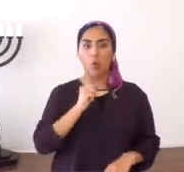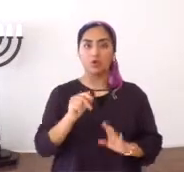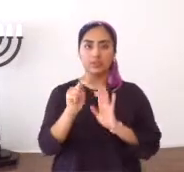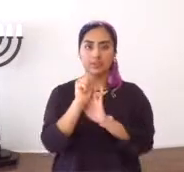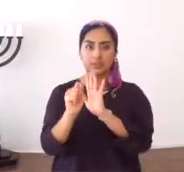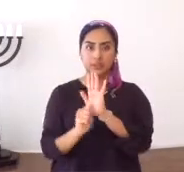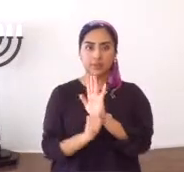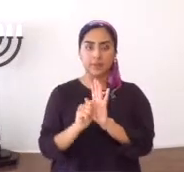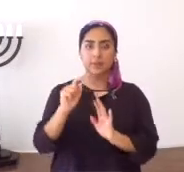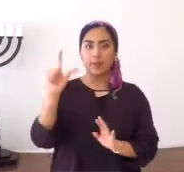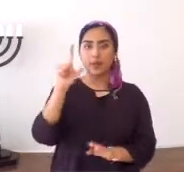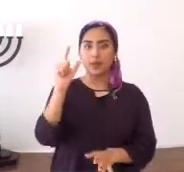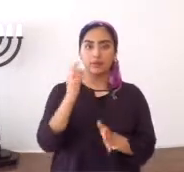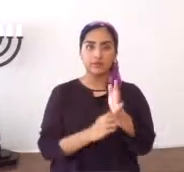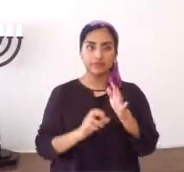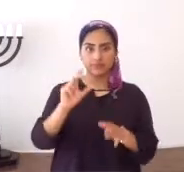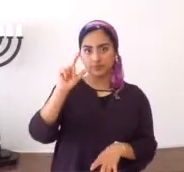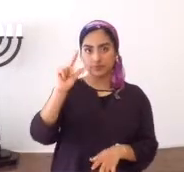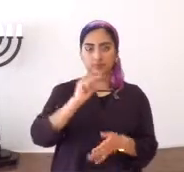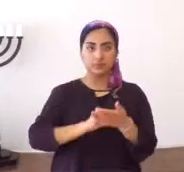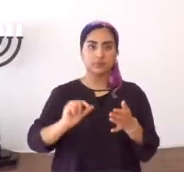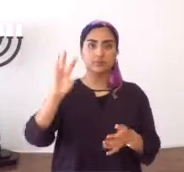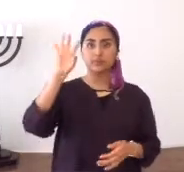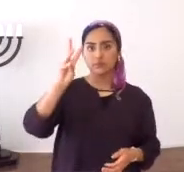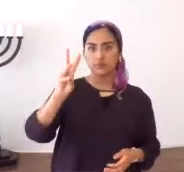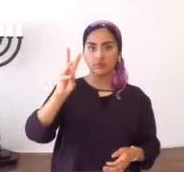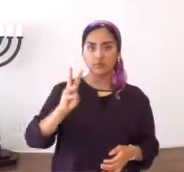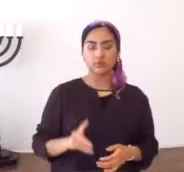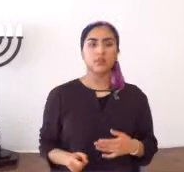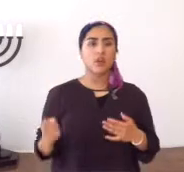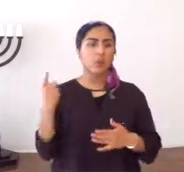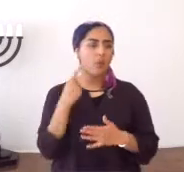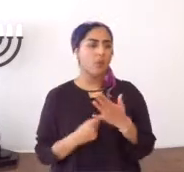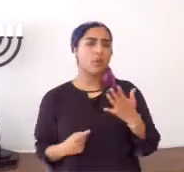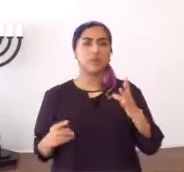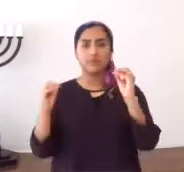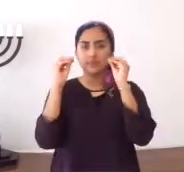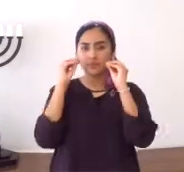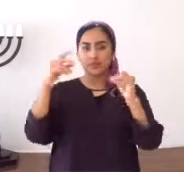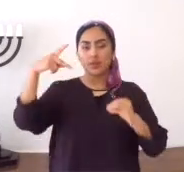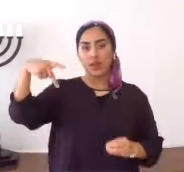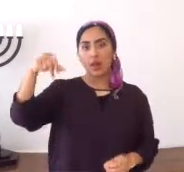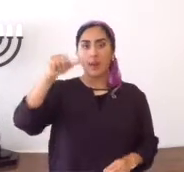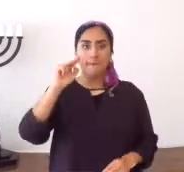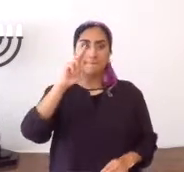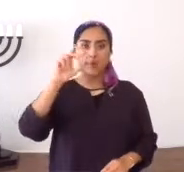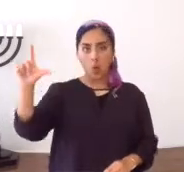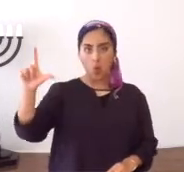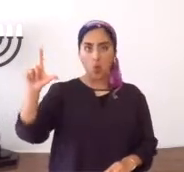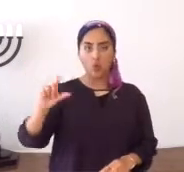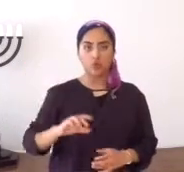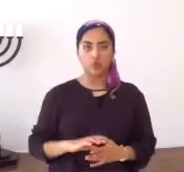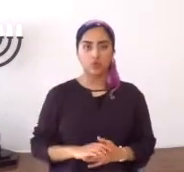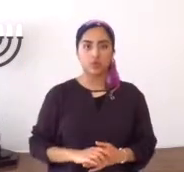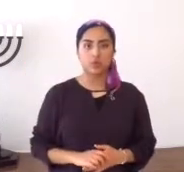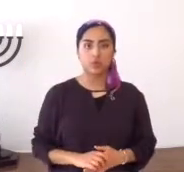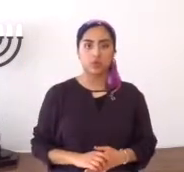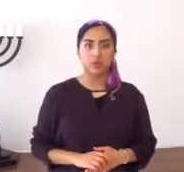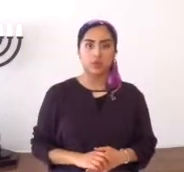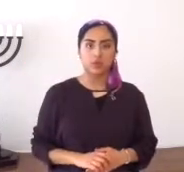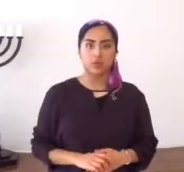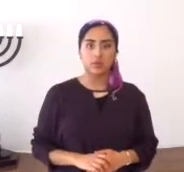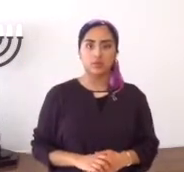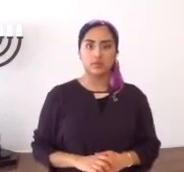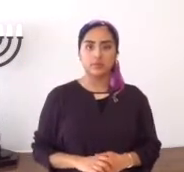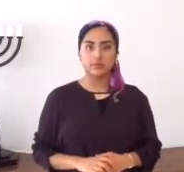en la Torah, en el antiguo pacto, Levítico 23, verso 6, que enseñaba, Shaul, llamado